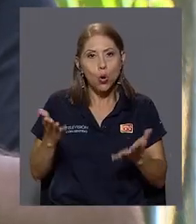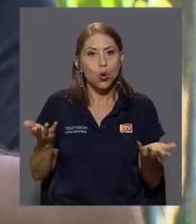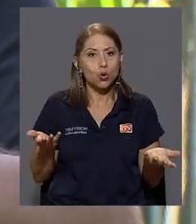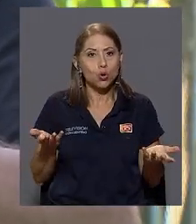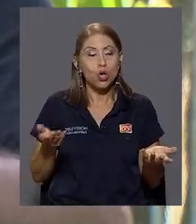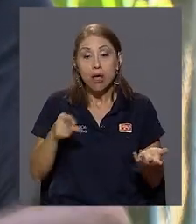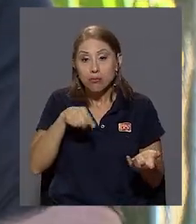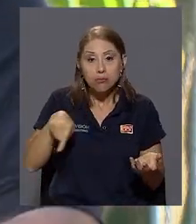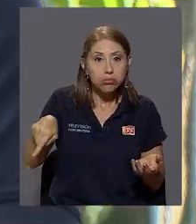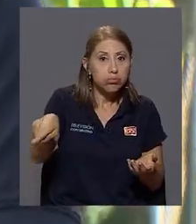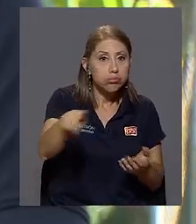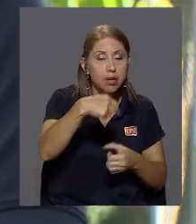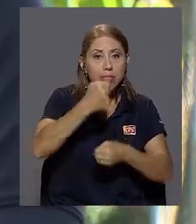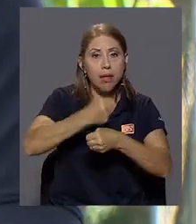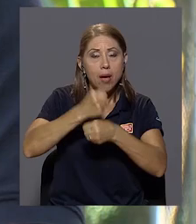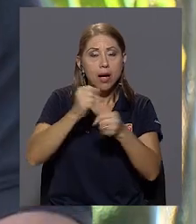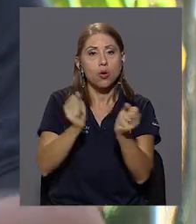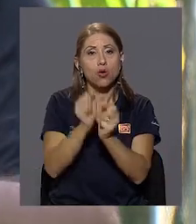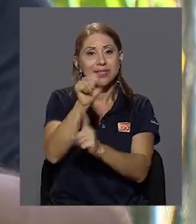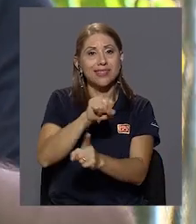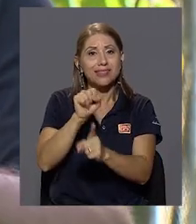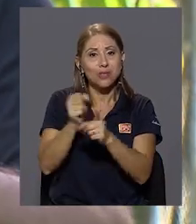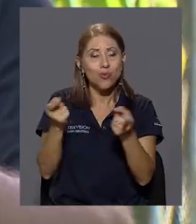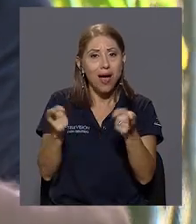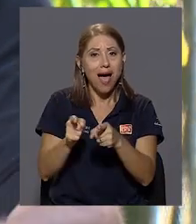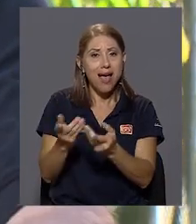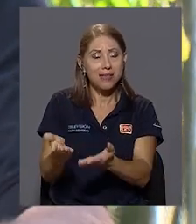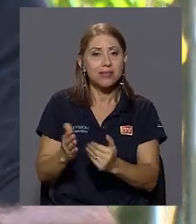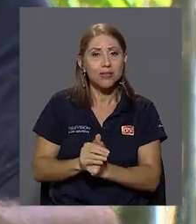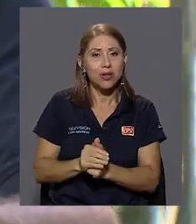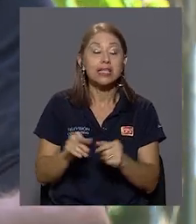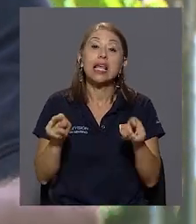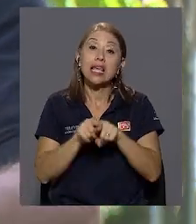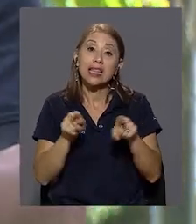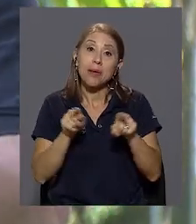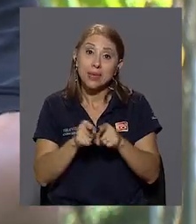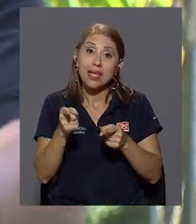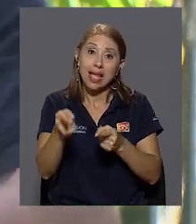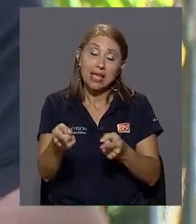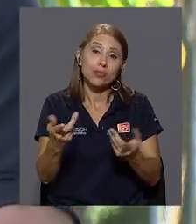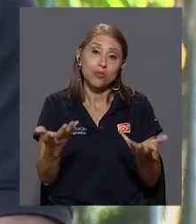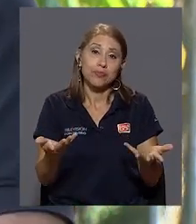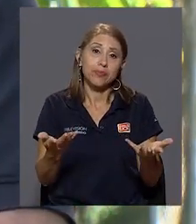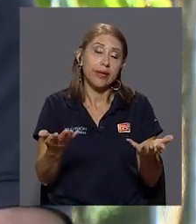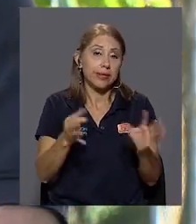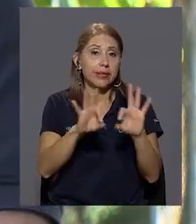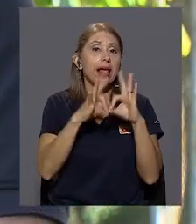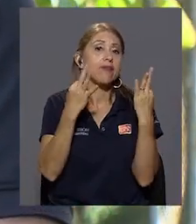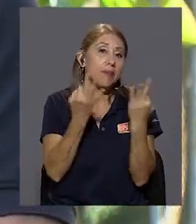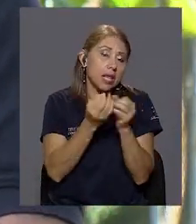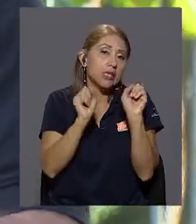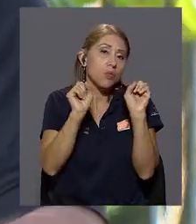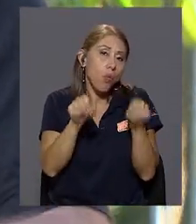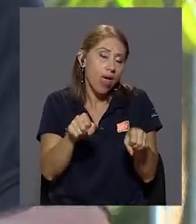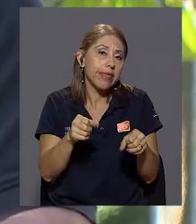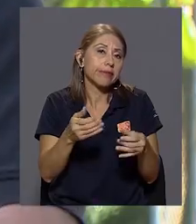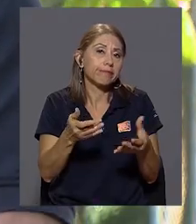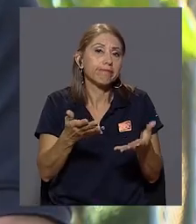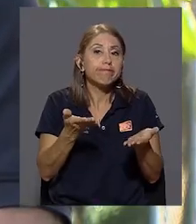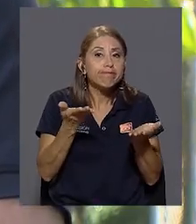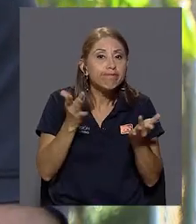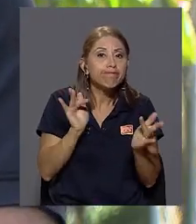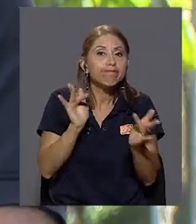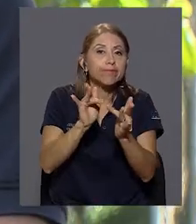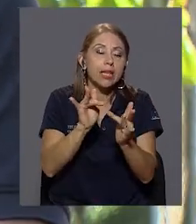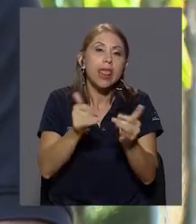trabajan estas situaciones y por qué no, está ese recurso a nivel también que las familias pueden recurrir de acuerdo,